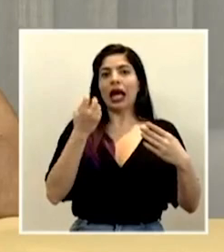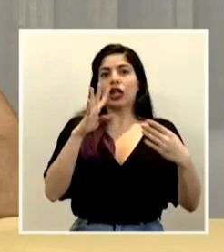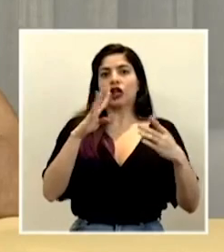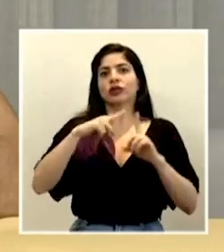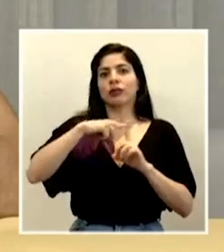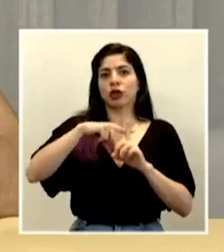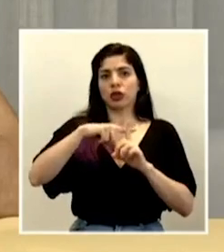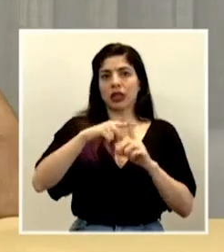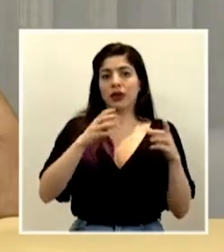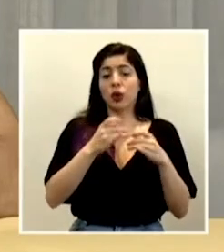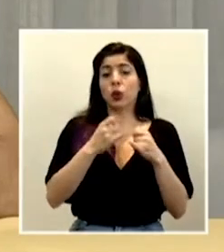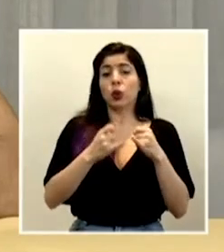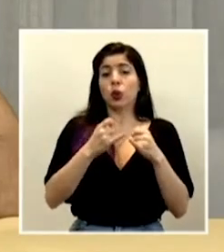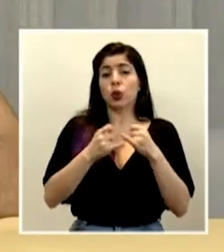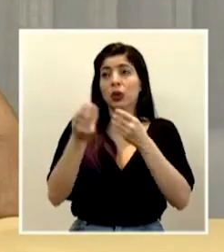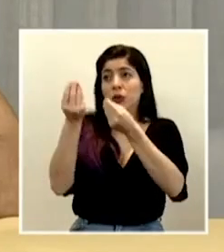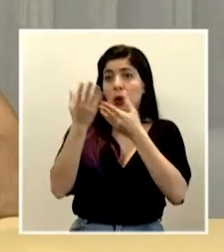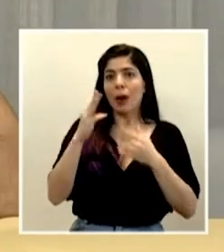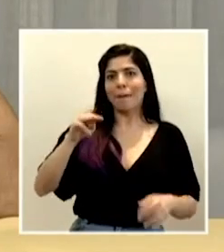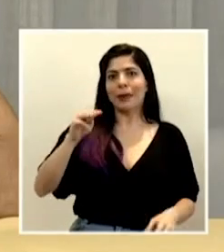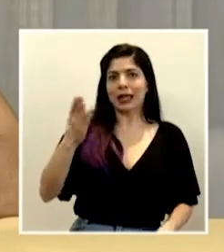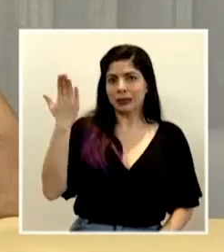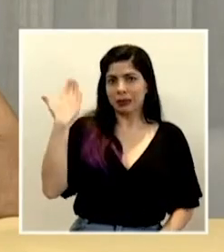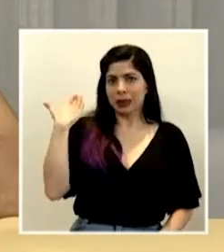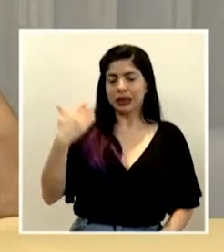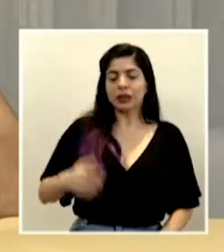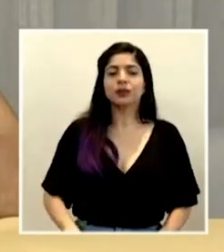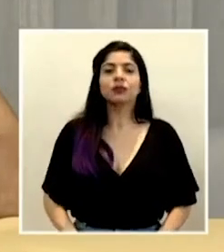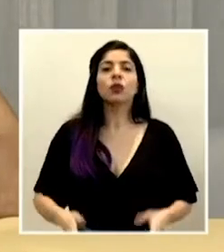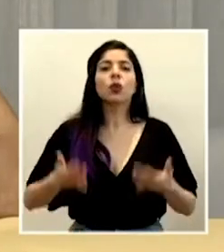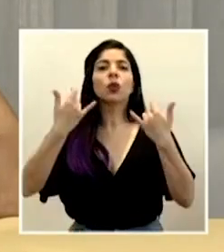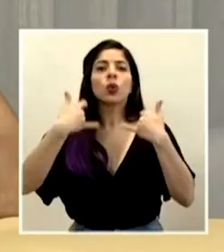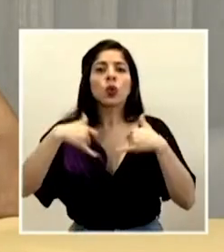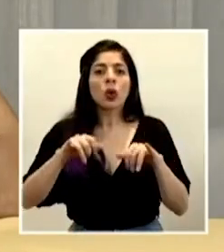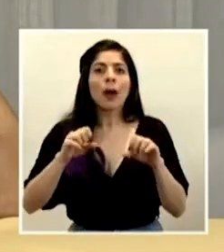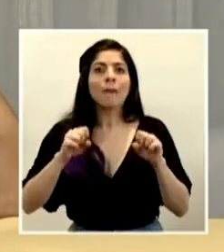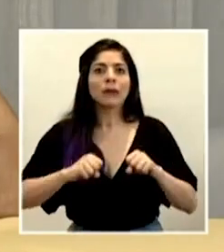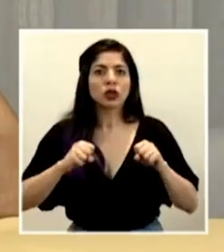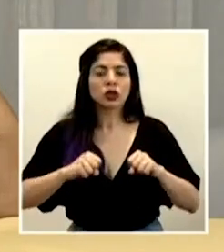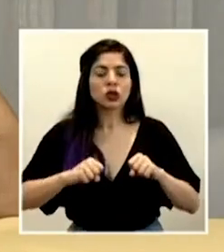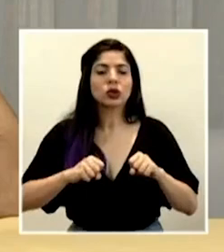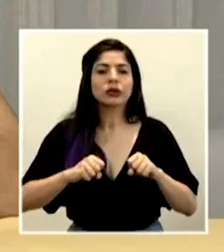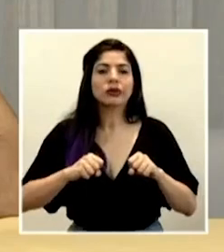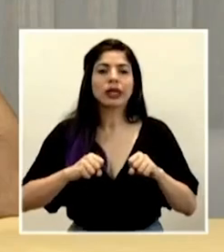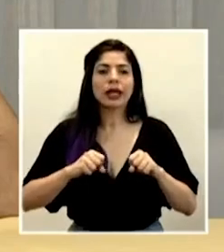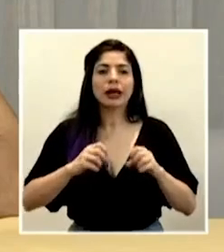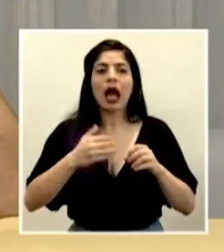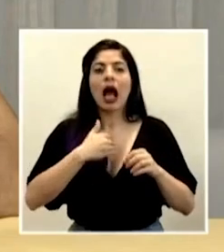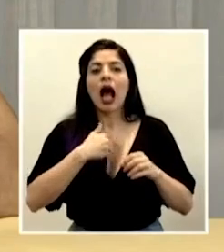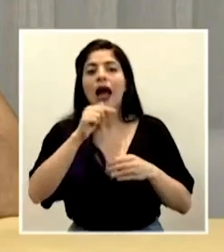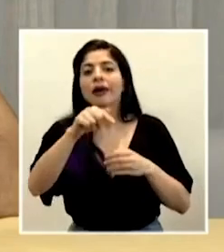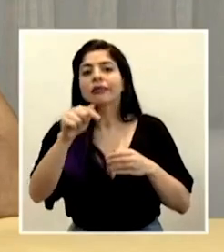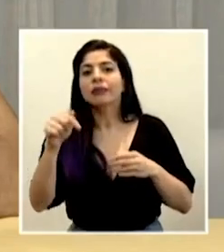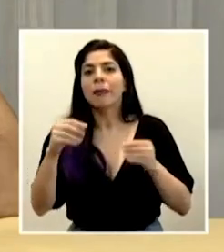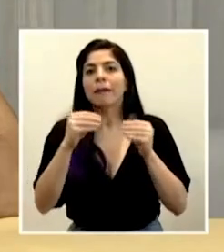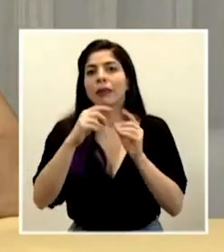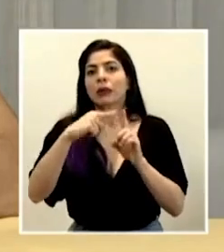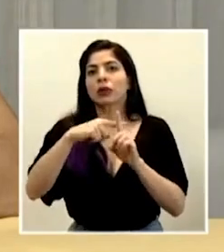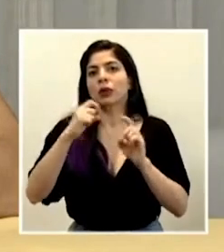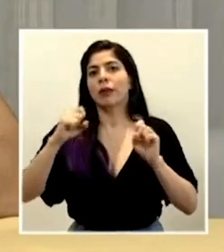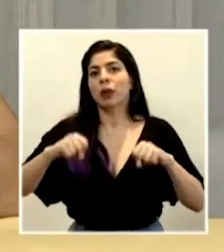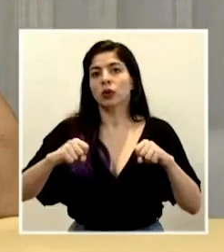Los últimos fueron el martes pasado. Todavía hay oportunidad de que haya más personas positivas porque